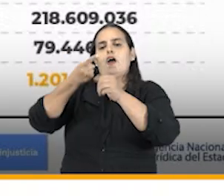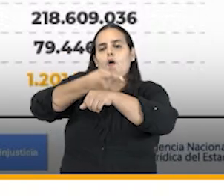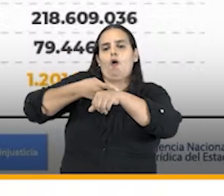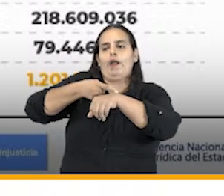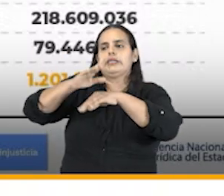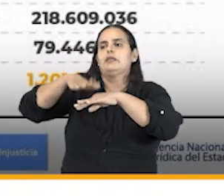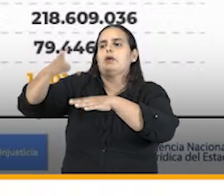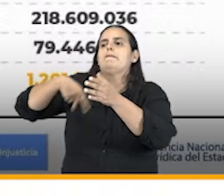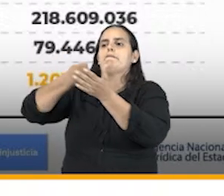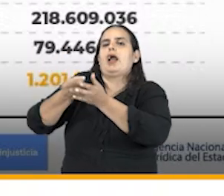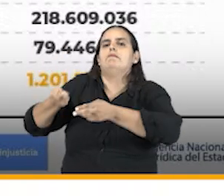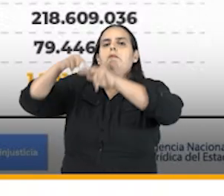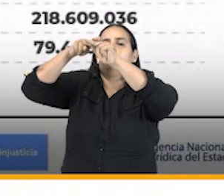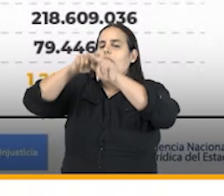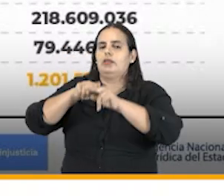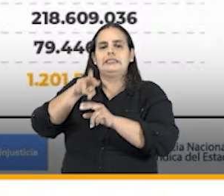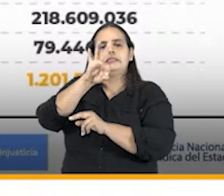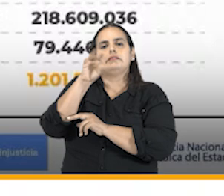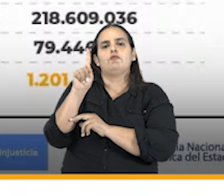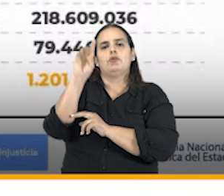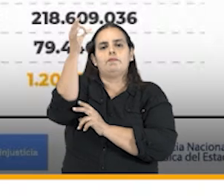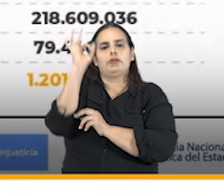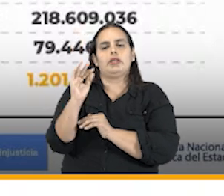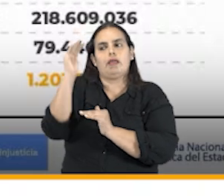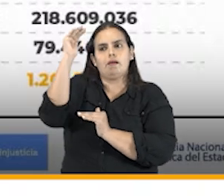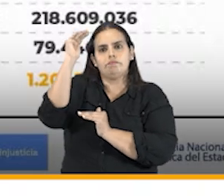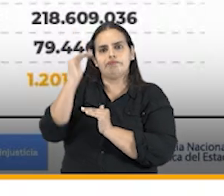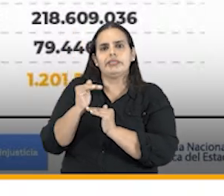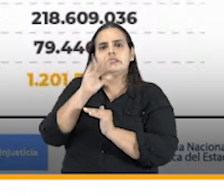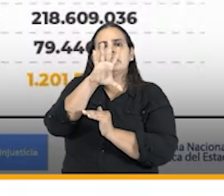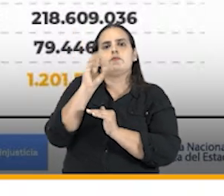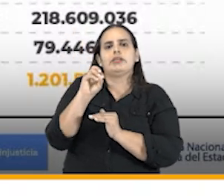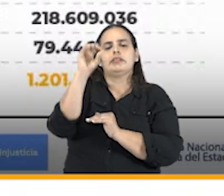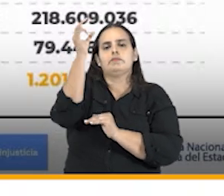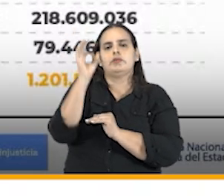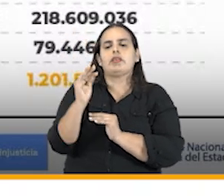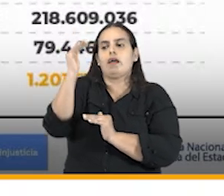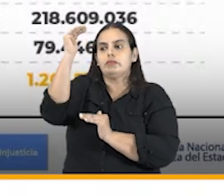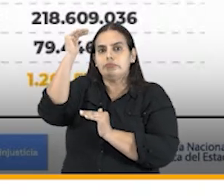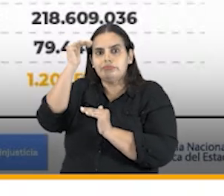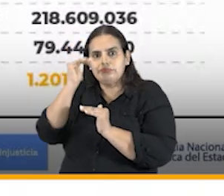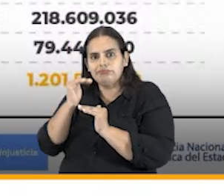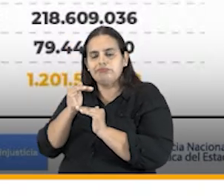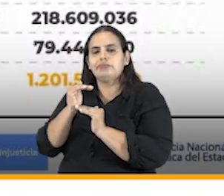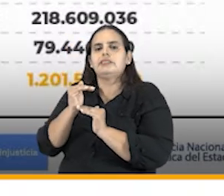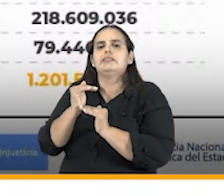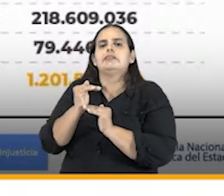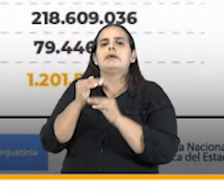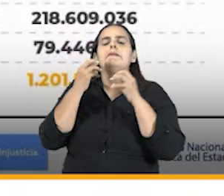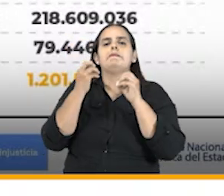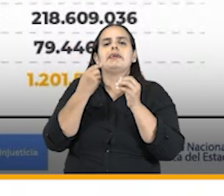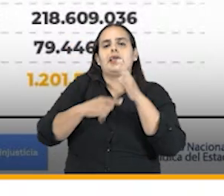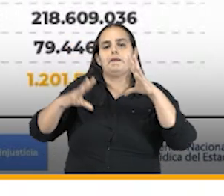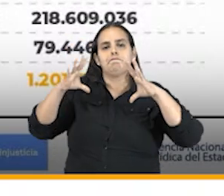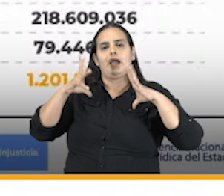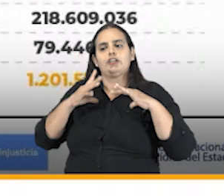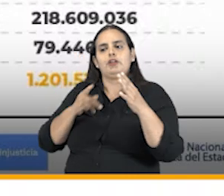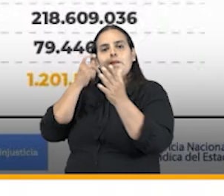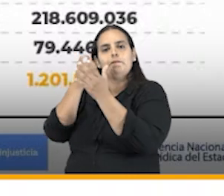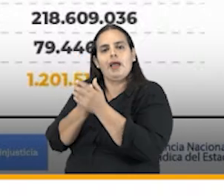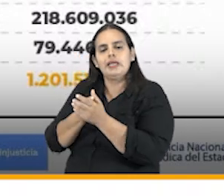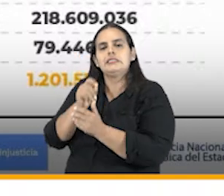de horas extras se redujeron en un 31% en un 50% se redujeron las indemnizaciones por vacaciones un